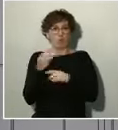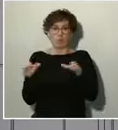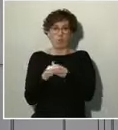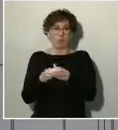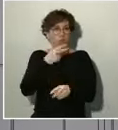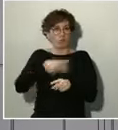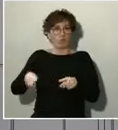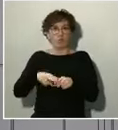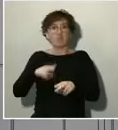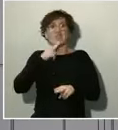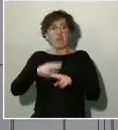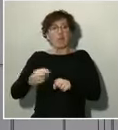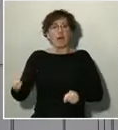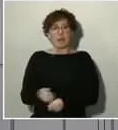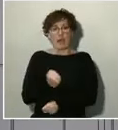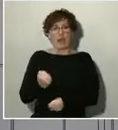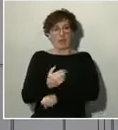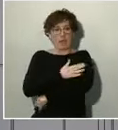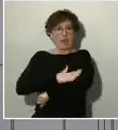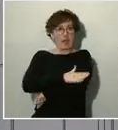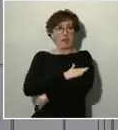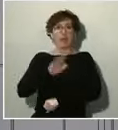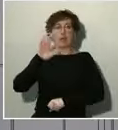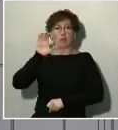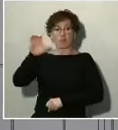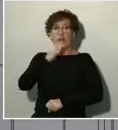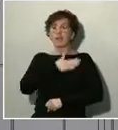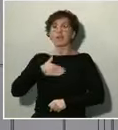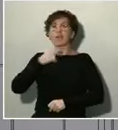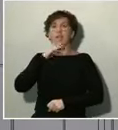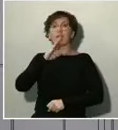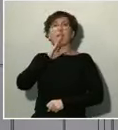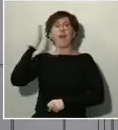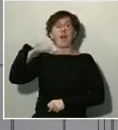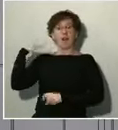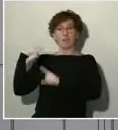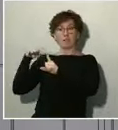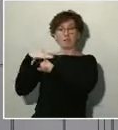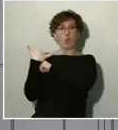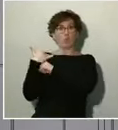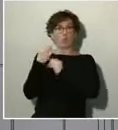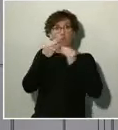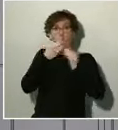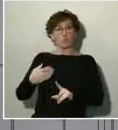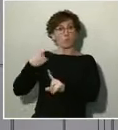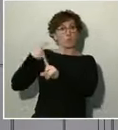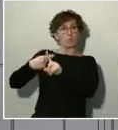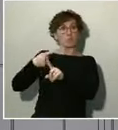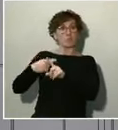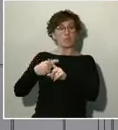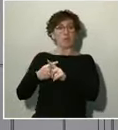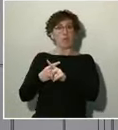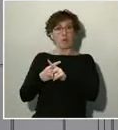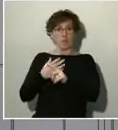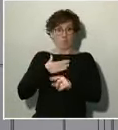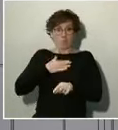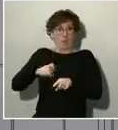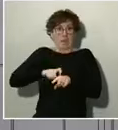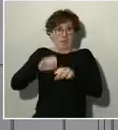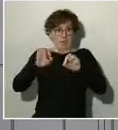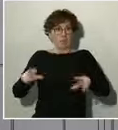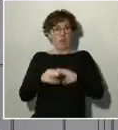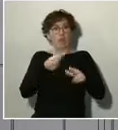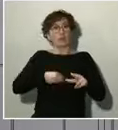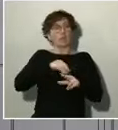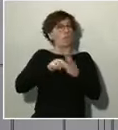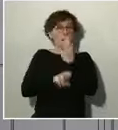recuperar el brío económico y social que ha caracterizado y caracteriza a la sociedad española. Por eso, la perspectiva que hace el Gobierno de España